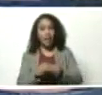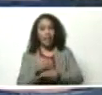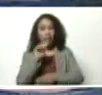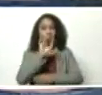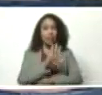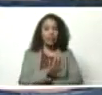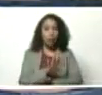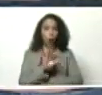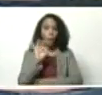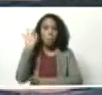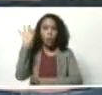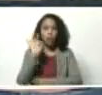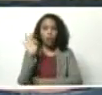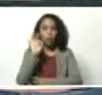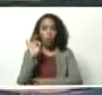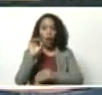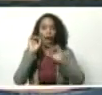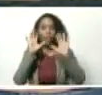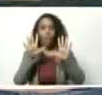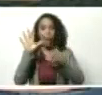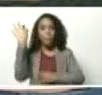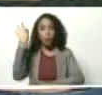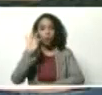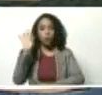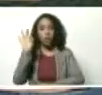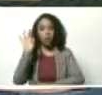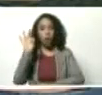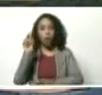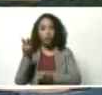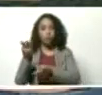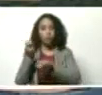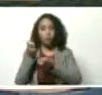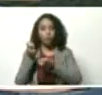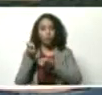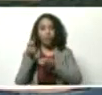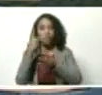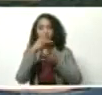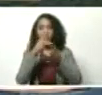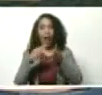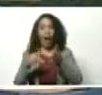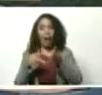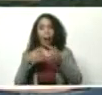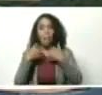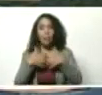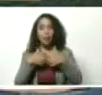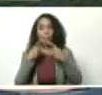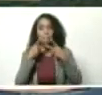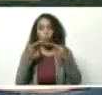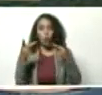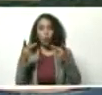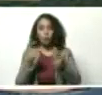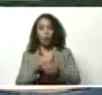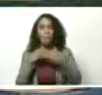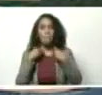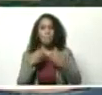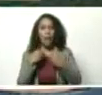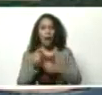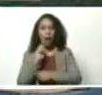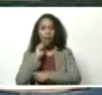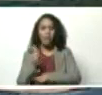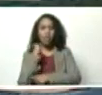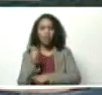5% a 10% de las acciones de varias empresas públicas para la